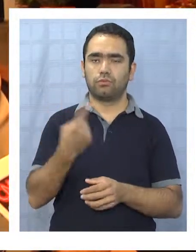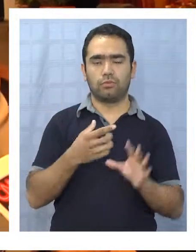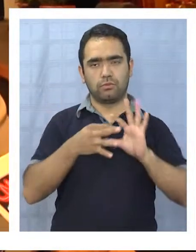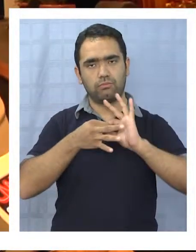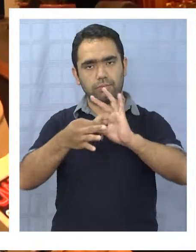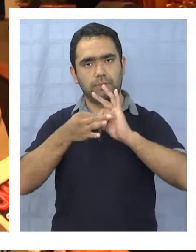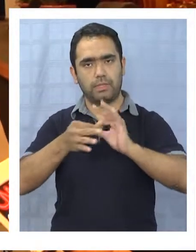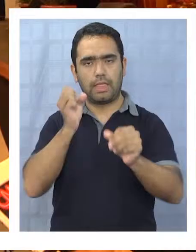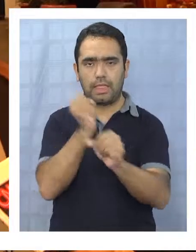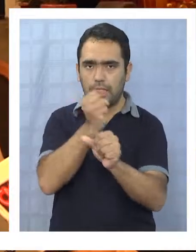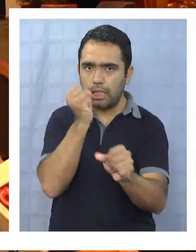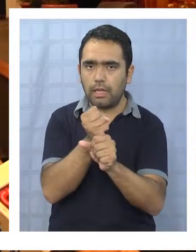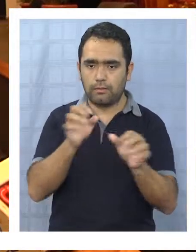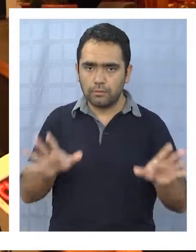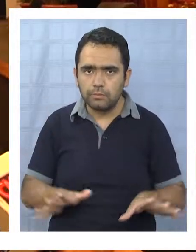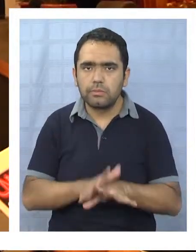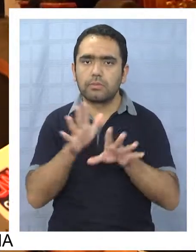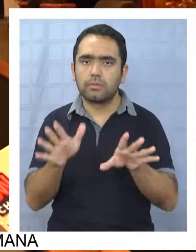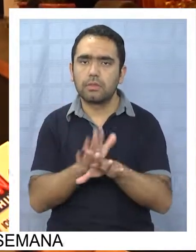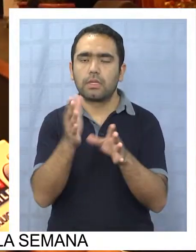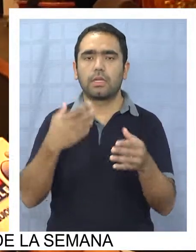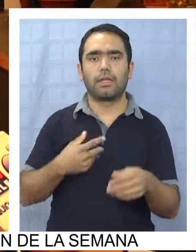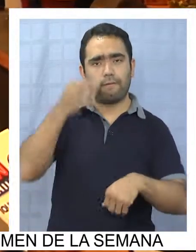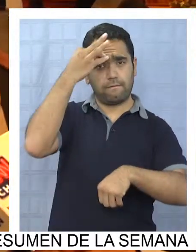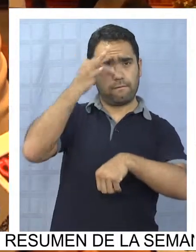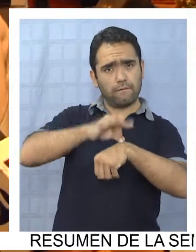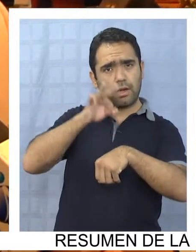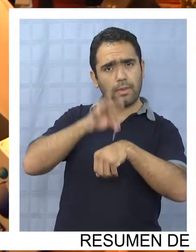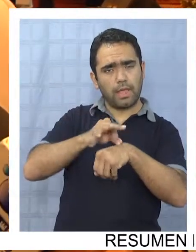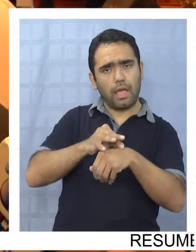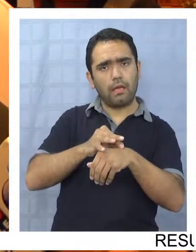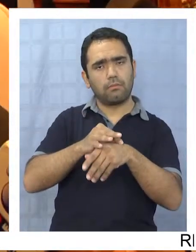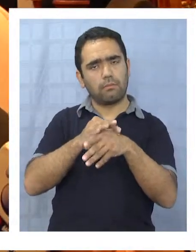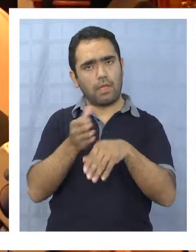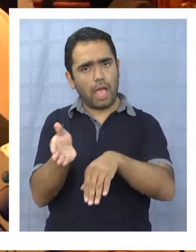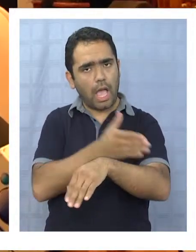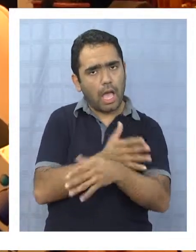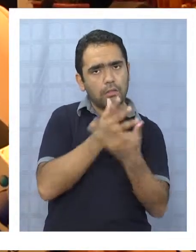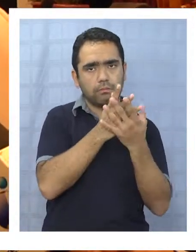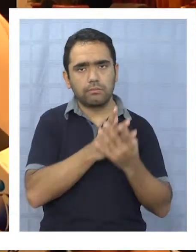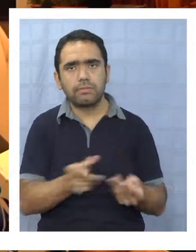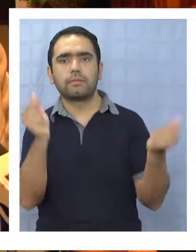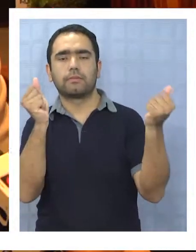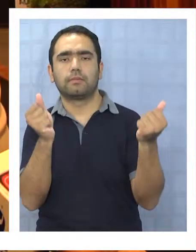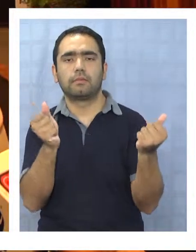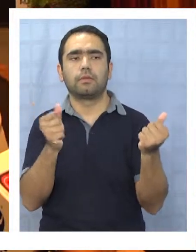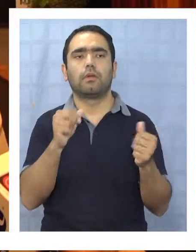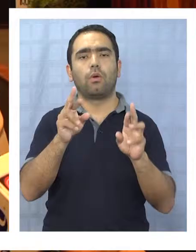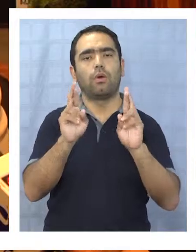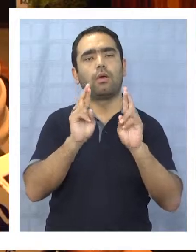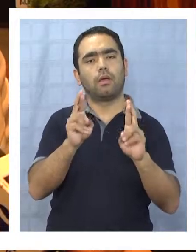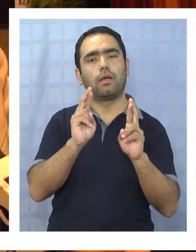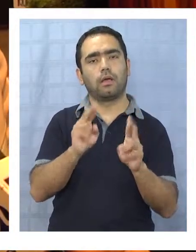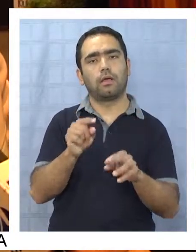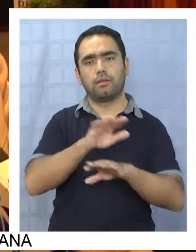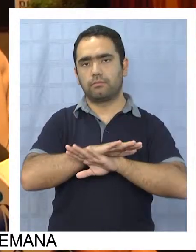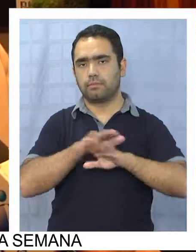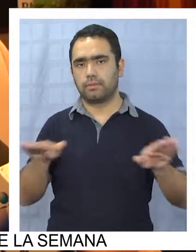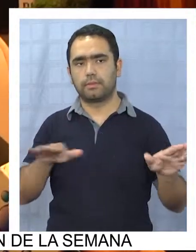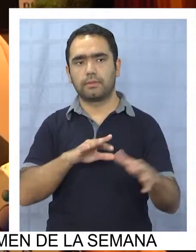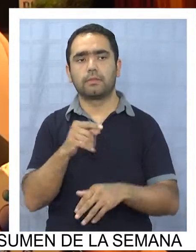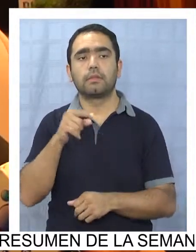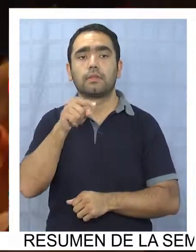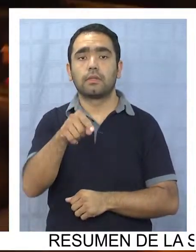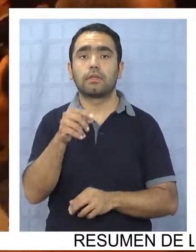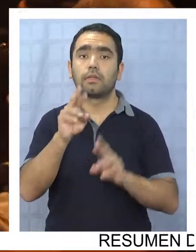tenemos que trabajar de la mano con la comunidad para evitar que hoy día las enfermedades más graves de tipo crónica no transmisibles ojalá